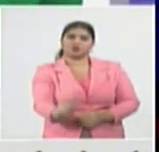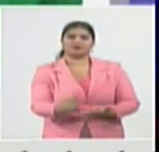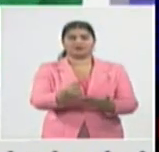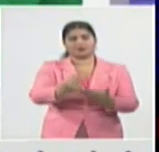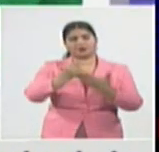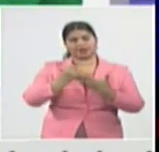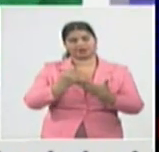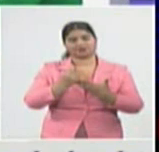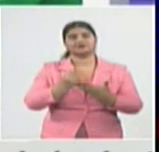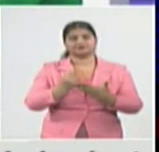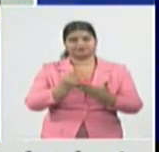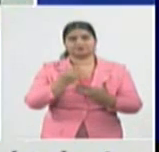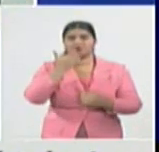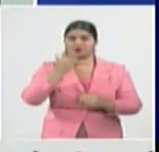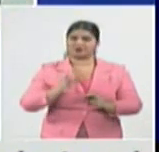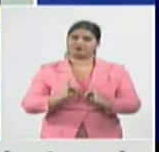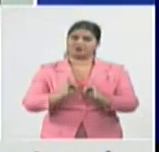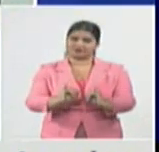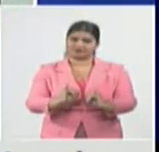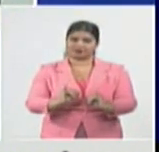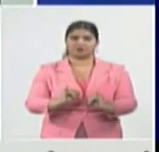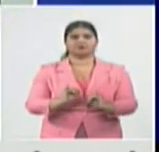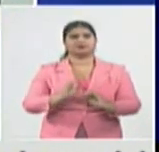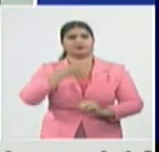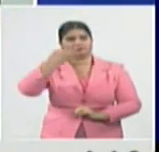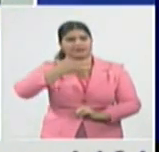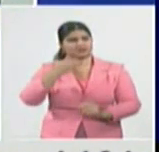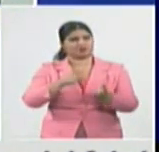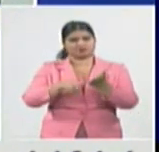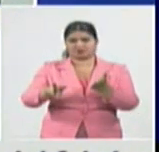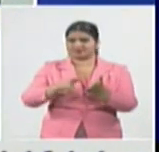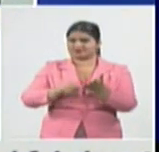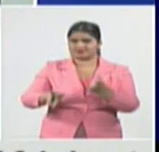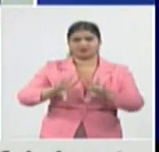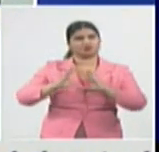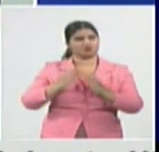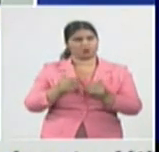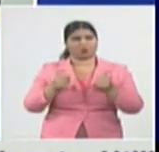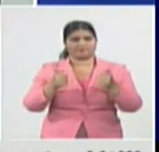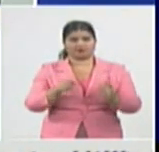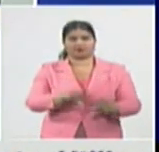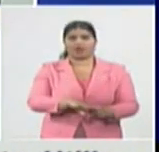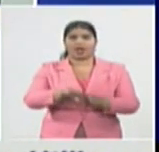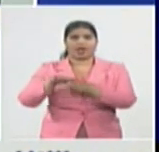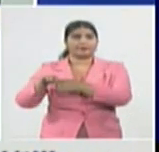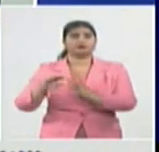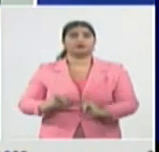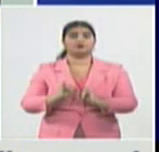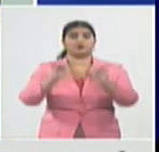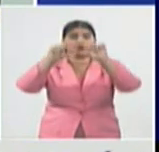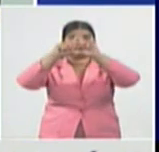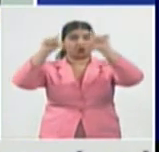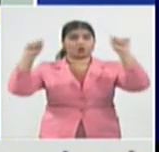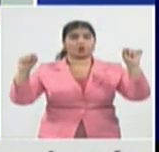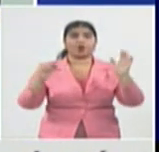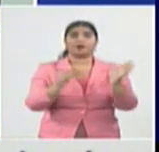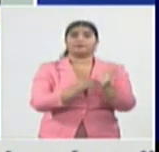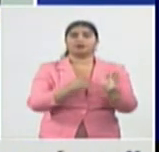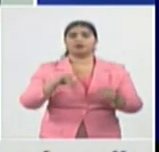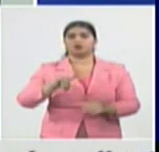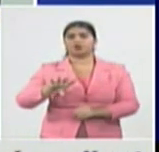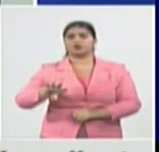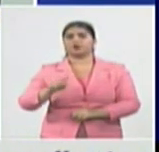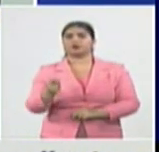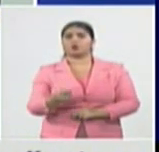el día de ayer, pues la tasa de incidencia de Cuba, ahí la tiene, 1.094,9 por